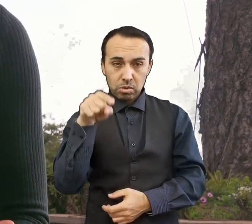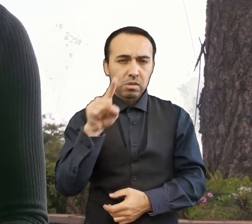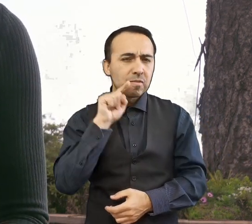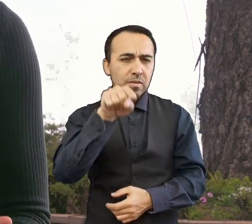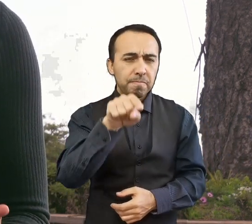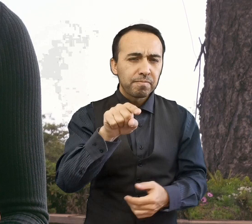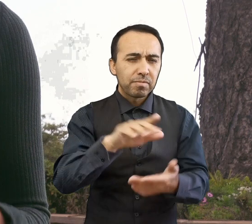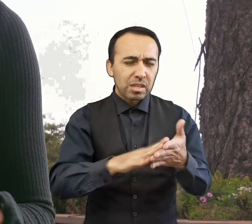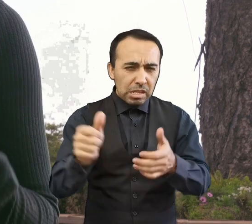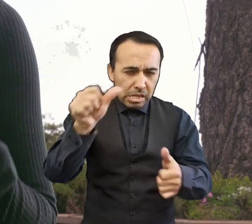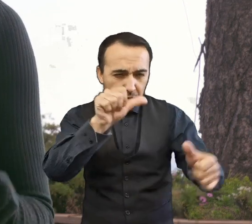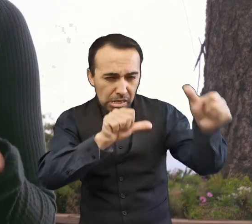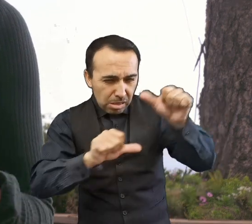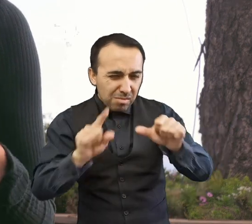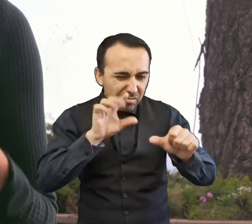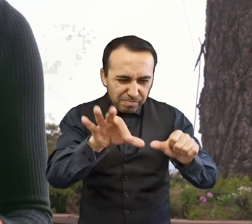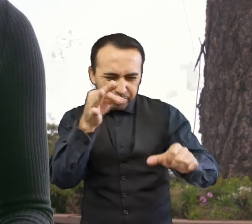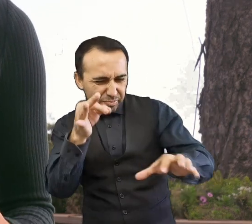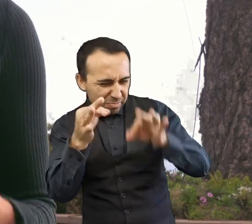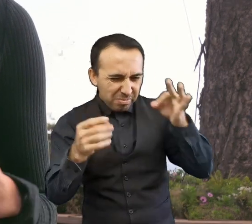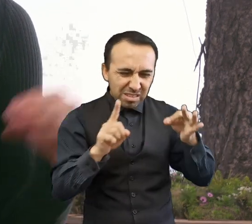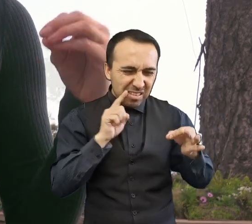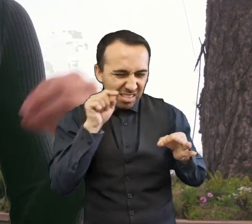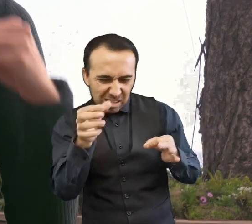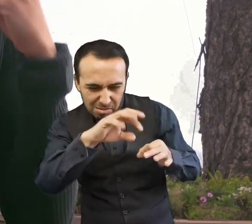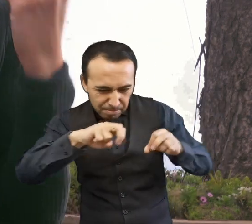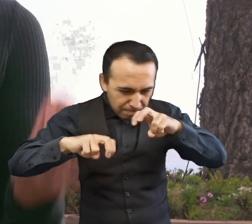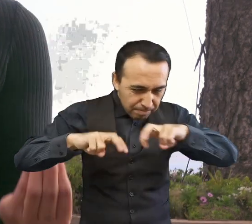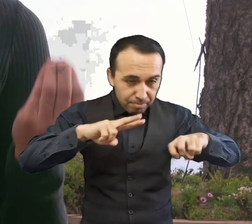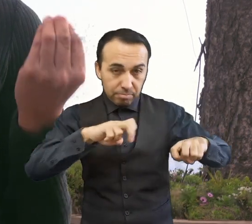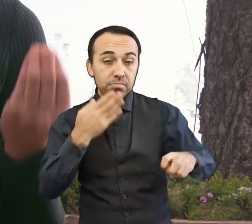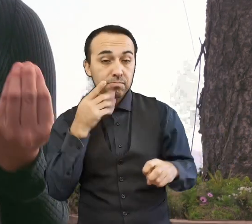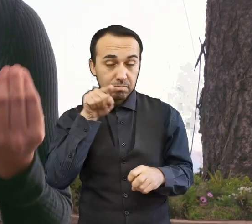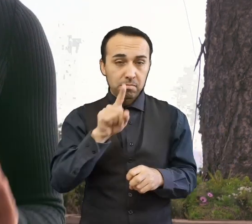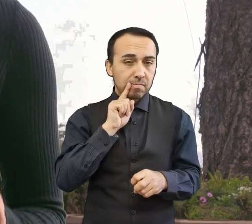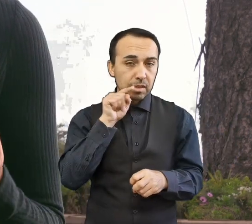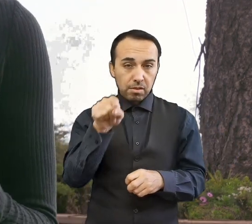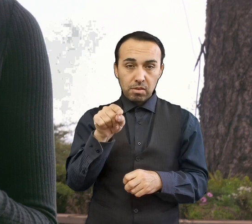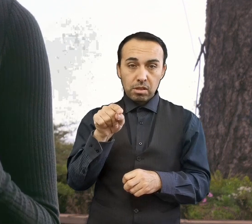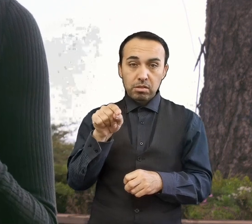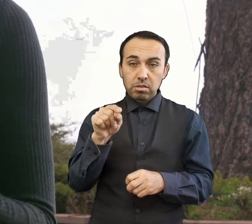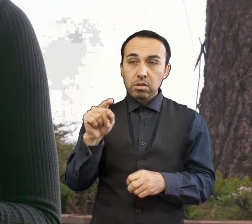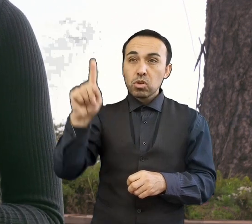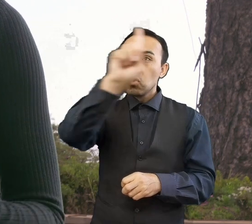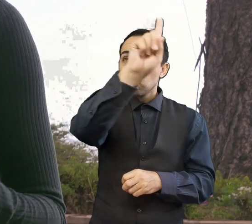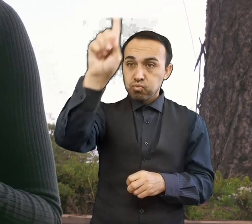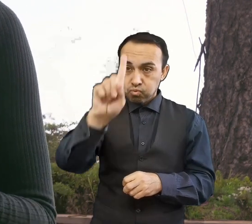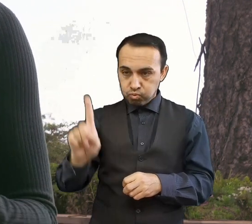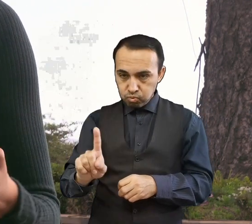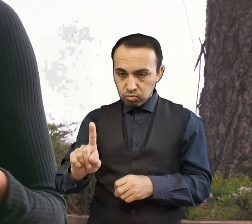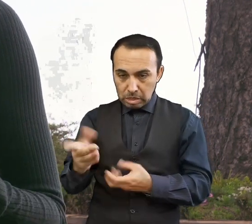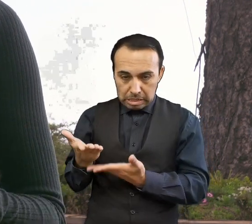meteoritos, así como de sus homólogos más prístinos que provienen de las misiones de retorno, de las muestras de las misiones Rosetta,